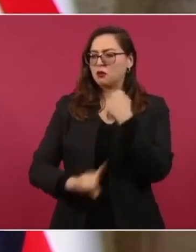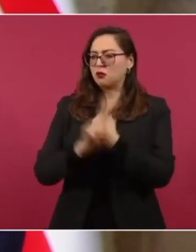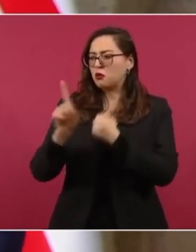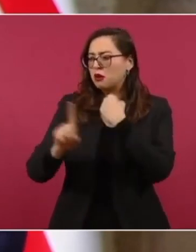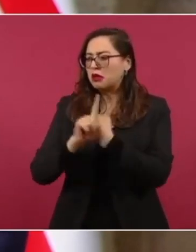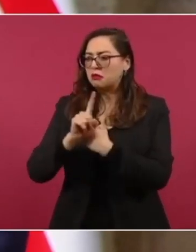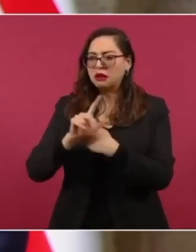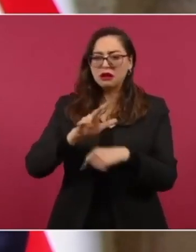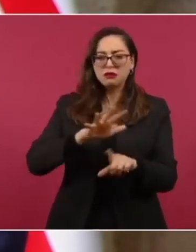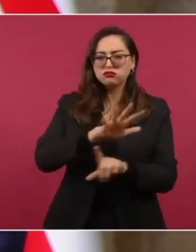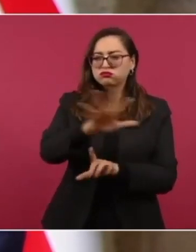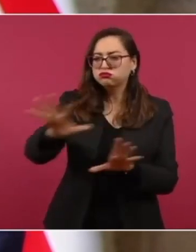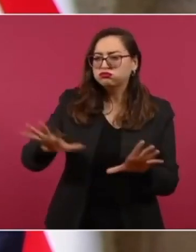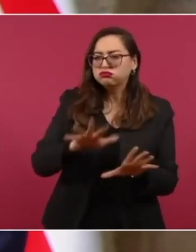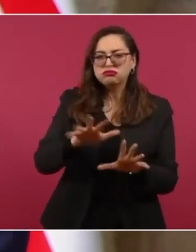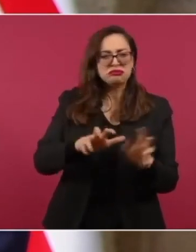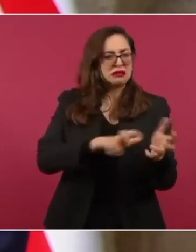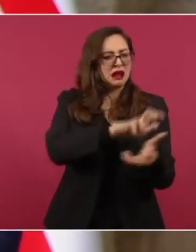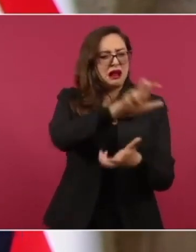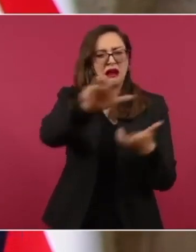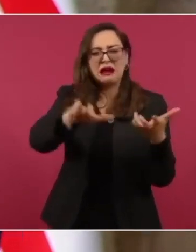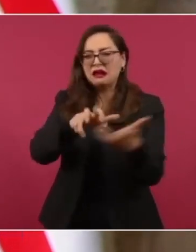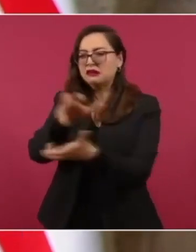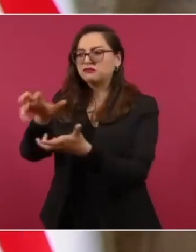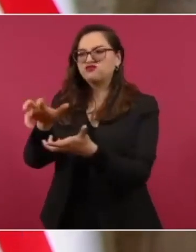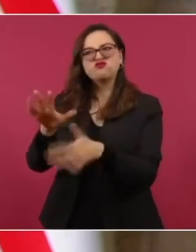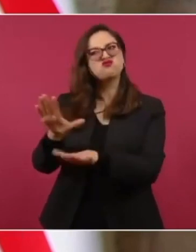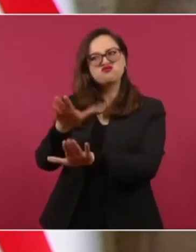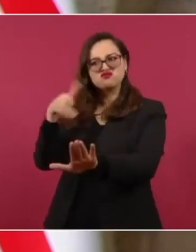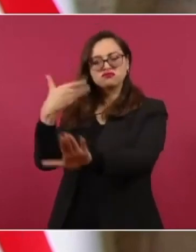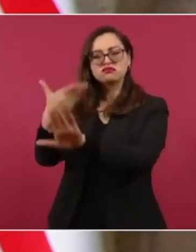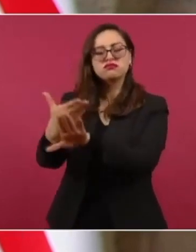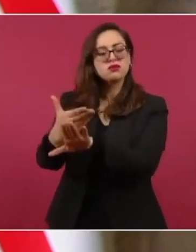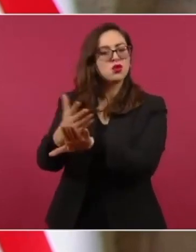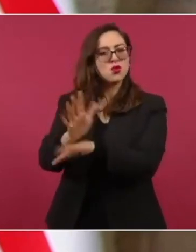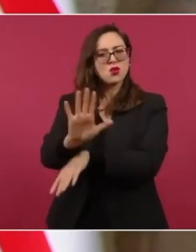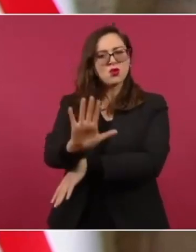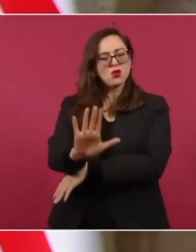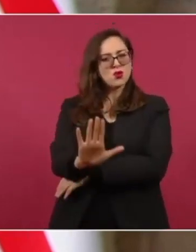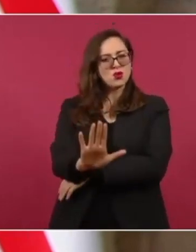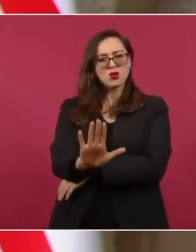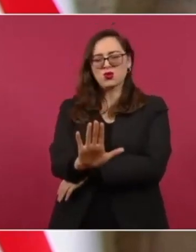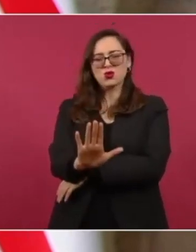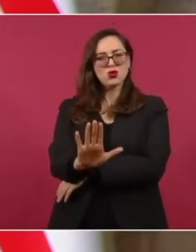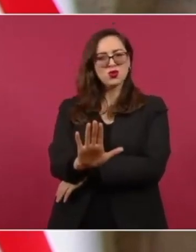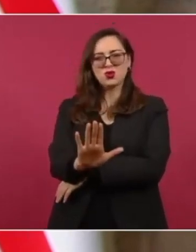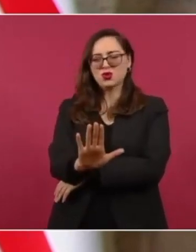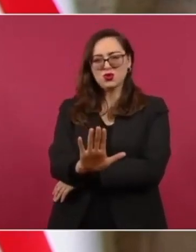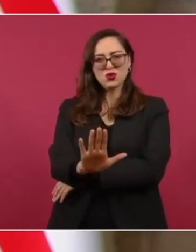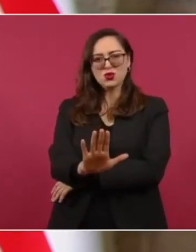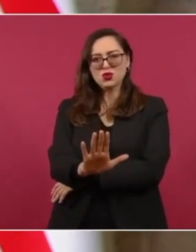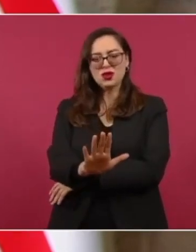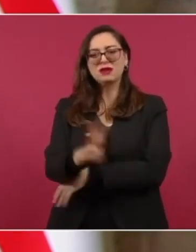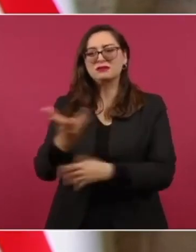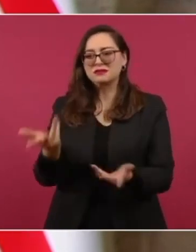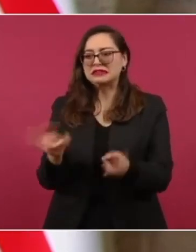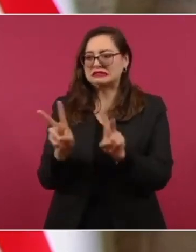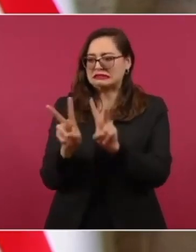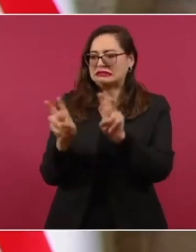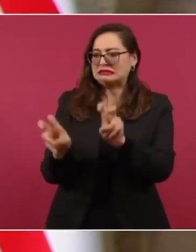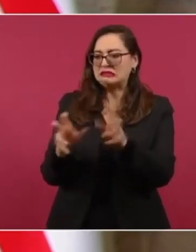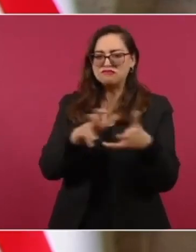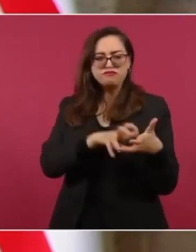Debemos siempre atender el flagelo de la violencia y el fenómeno migratorio con un